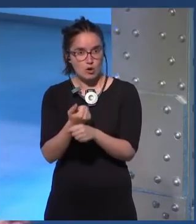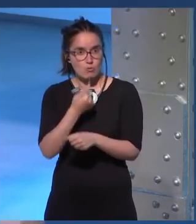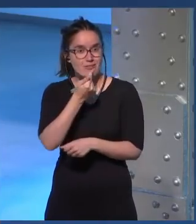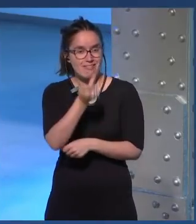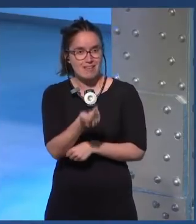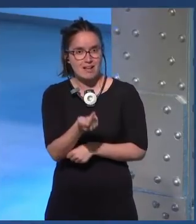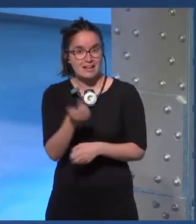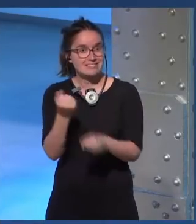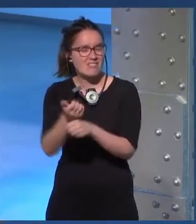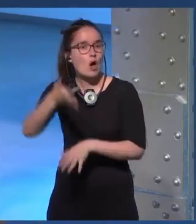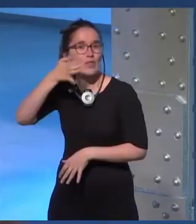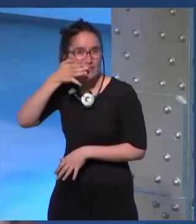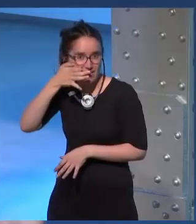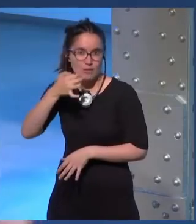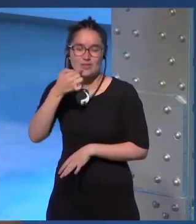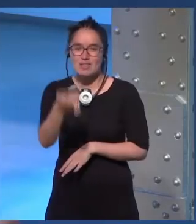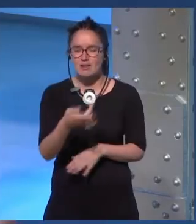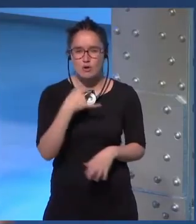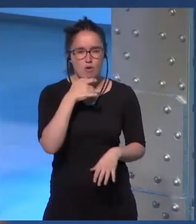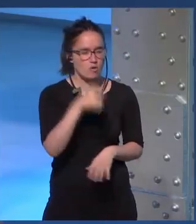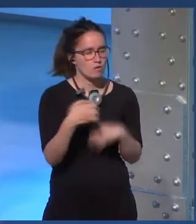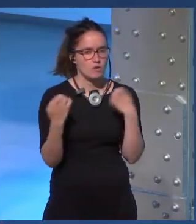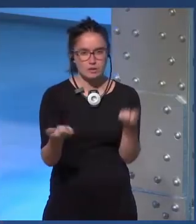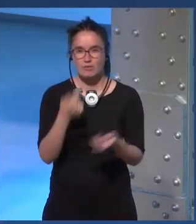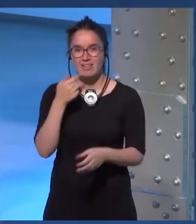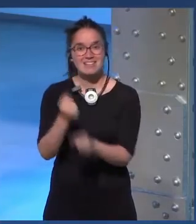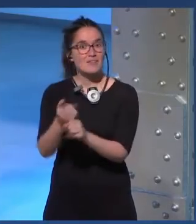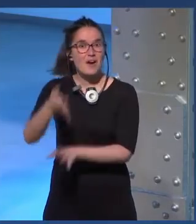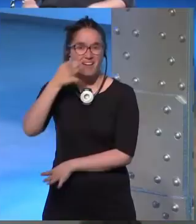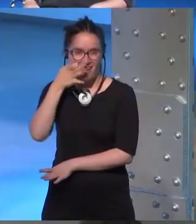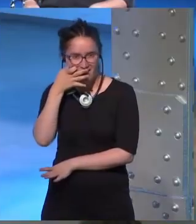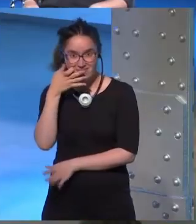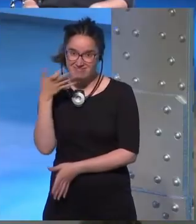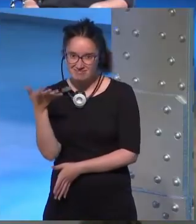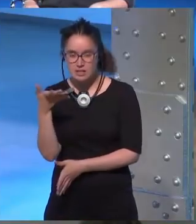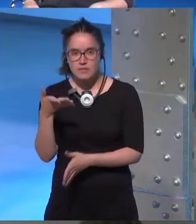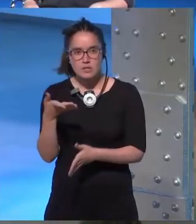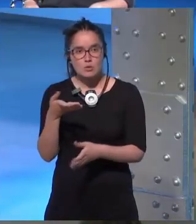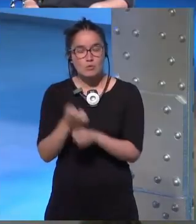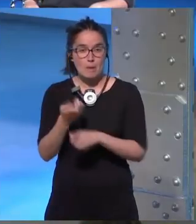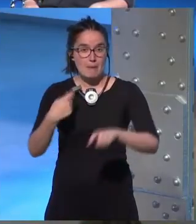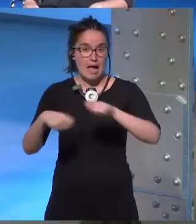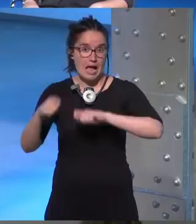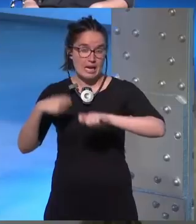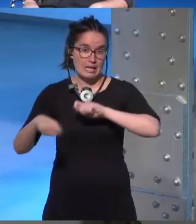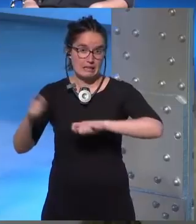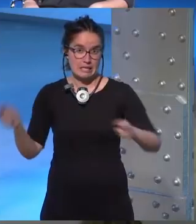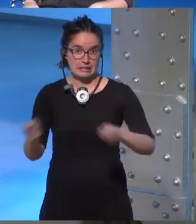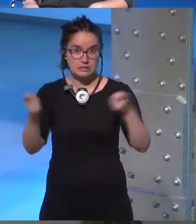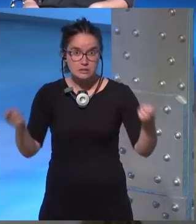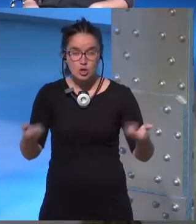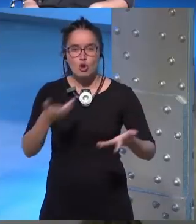dicen el trabajo de verdad odio cuando dicen eso el trabajo real es en marketing es